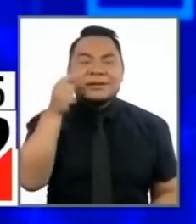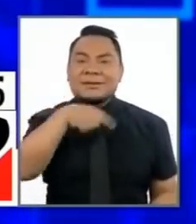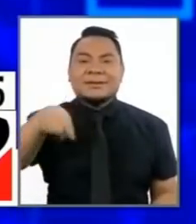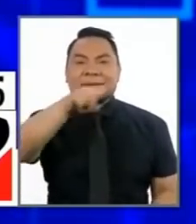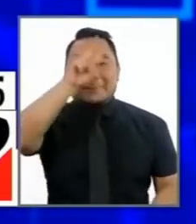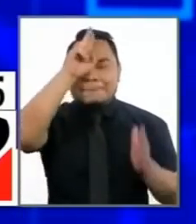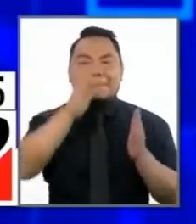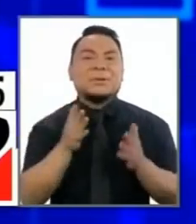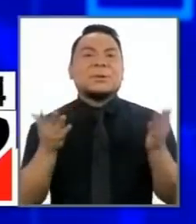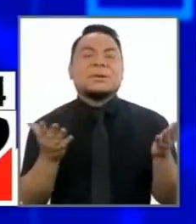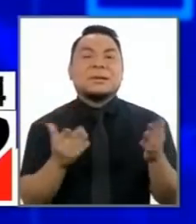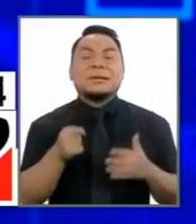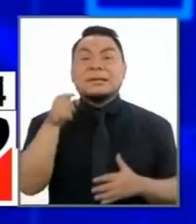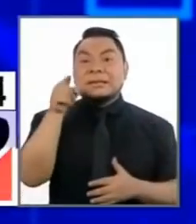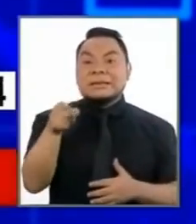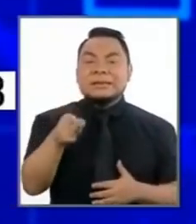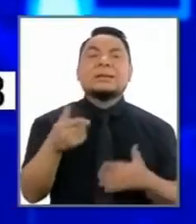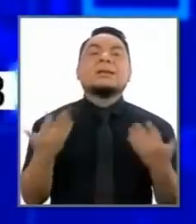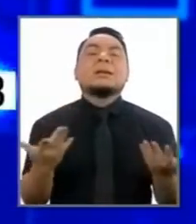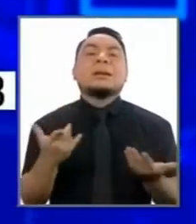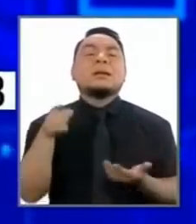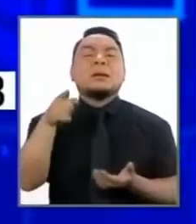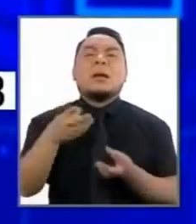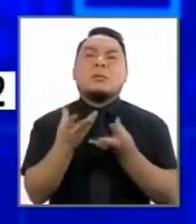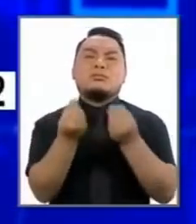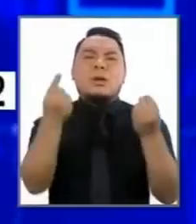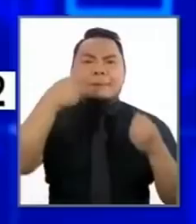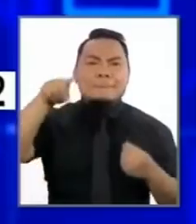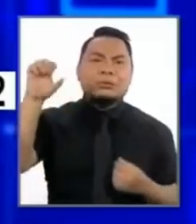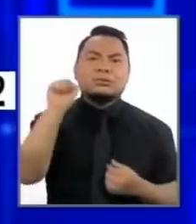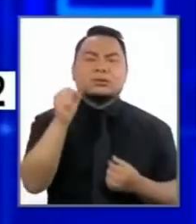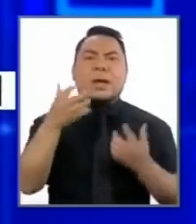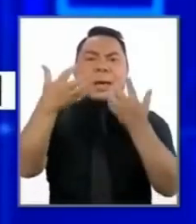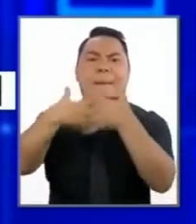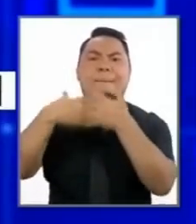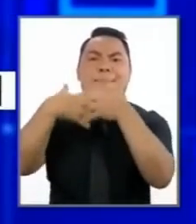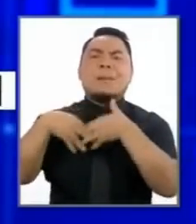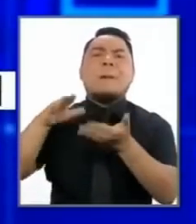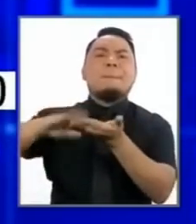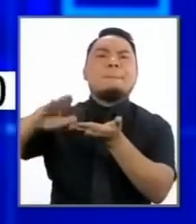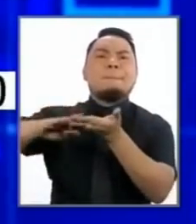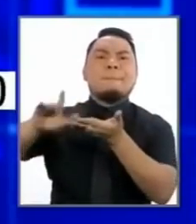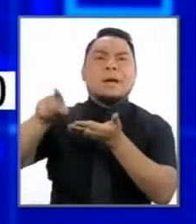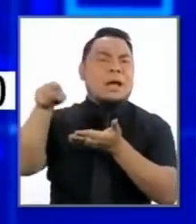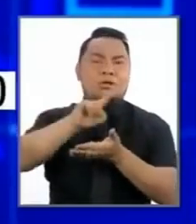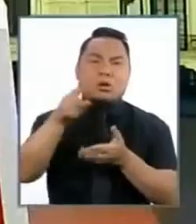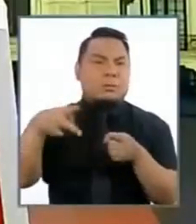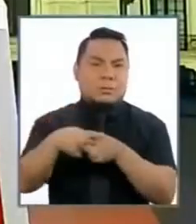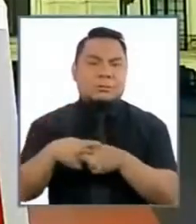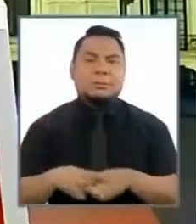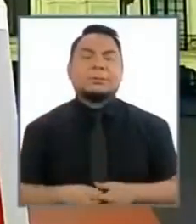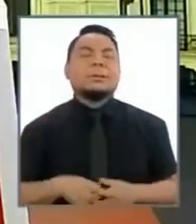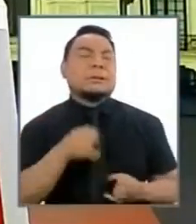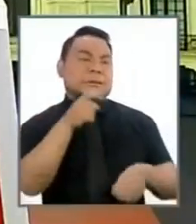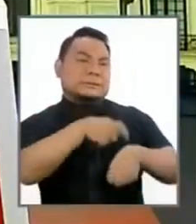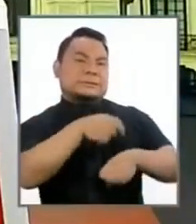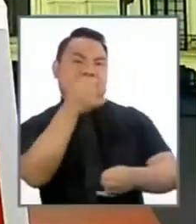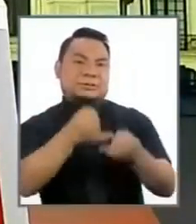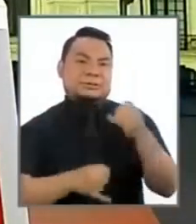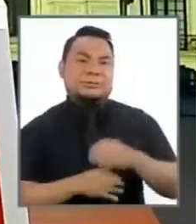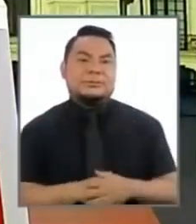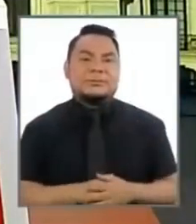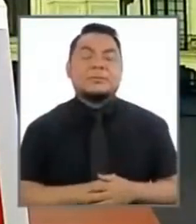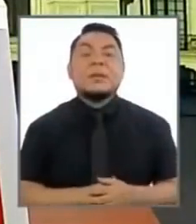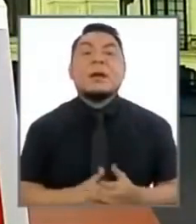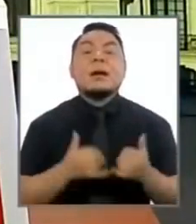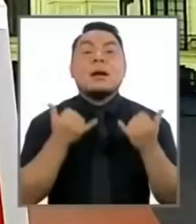distinguidos peruanos, que se exonera miles de millones de solas a las empresas. Eso tiene que terminar. Tiempo. Tiempo cumplido y ahora